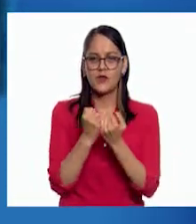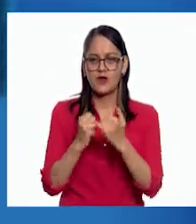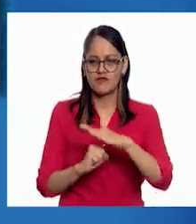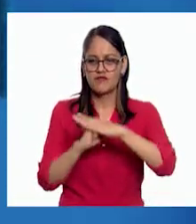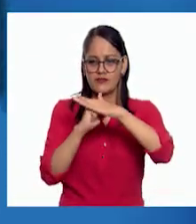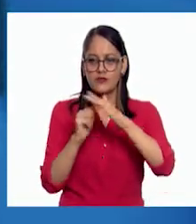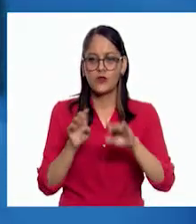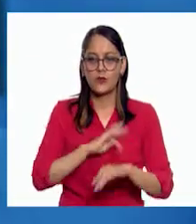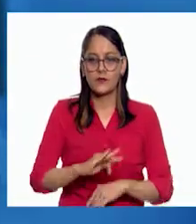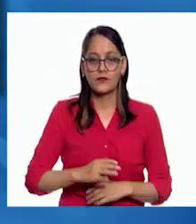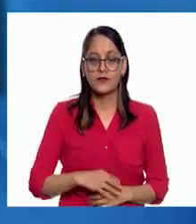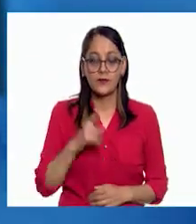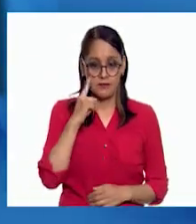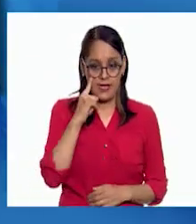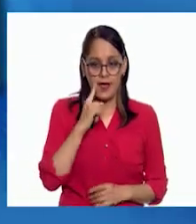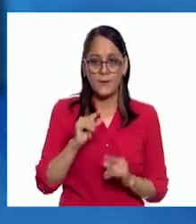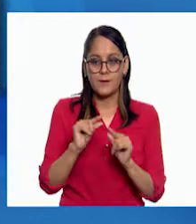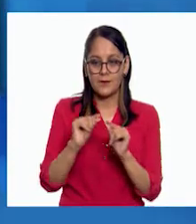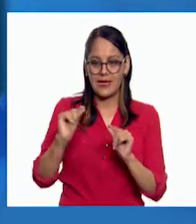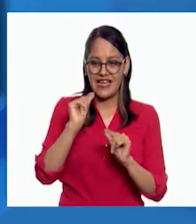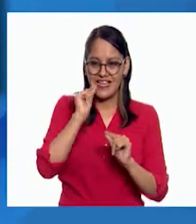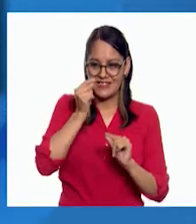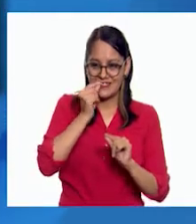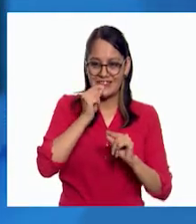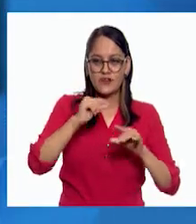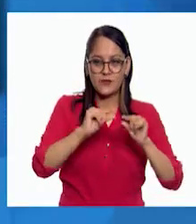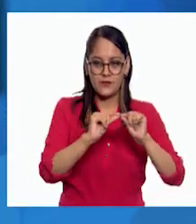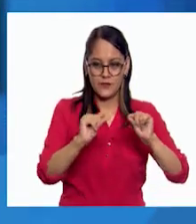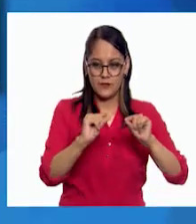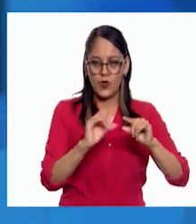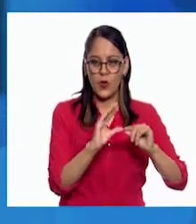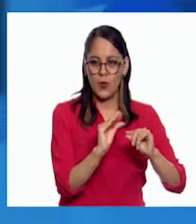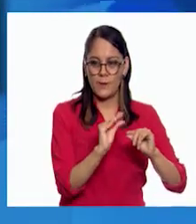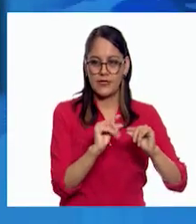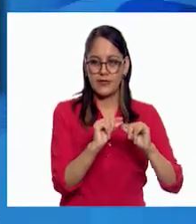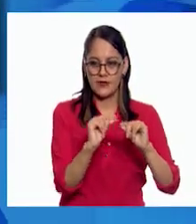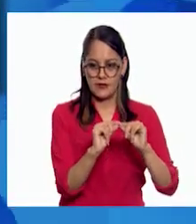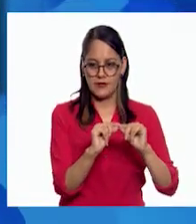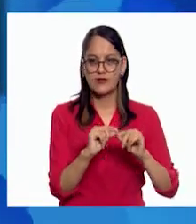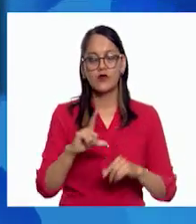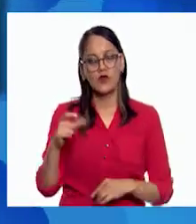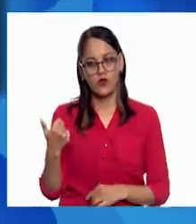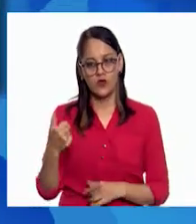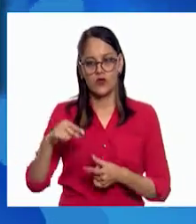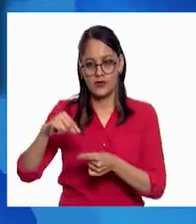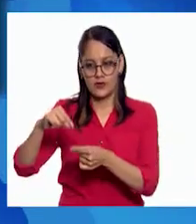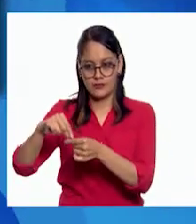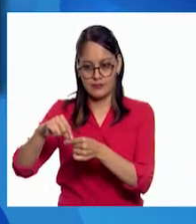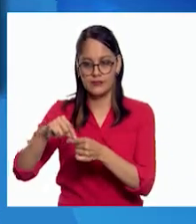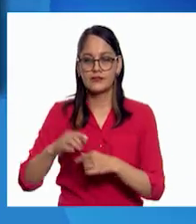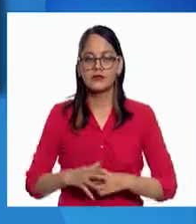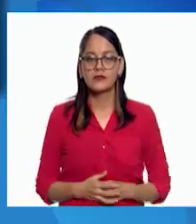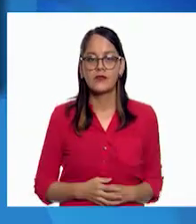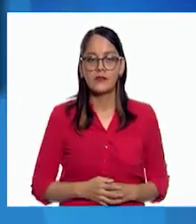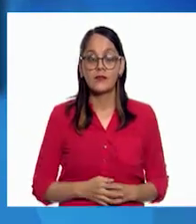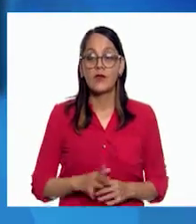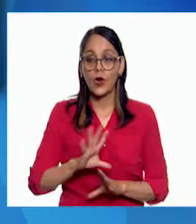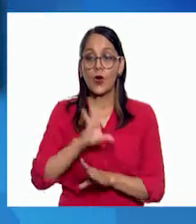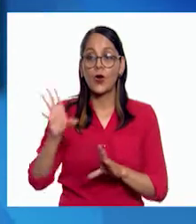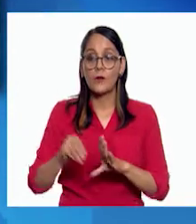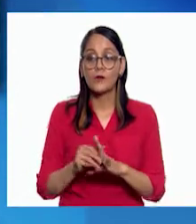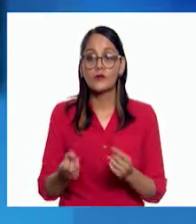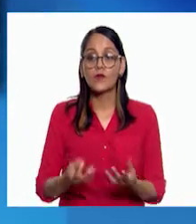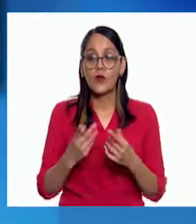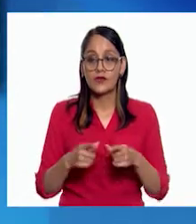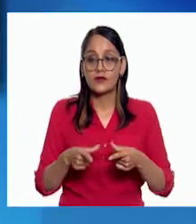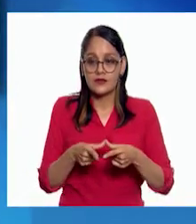Tomaré un palillo y lo encajaré en una gomita. Luego insertaré otro palillo en la misma gomita. En total, mi